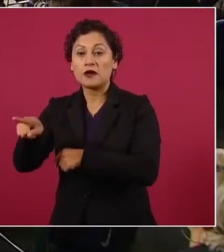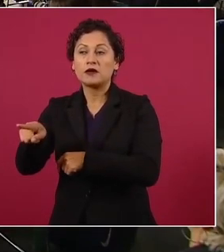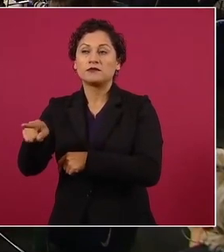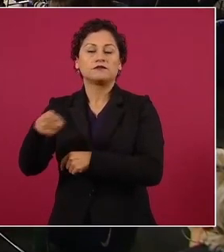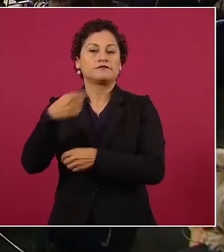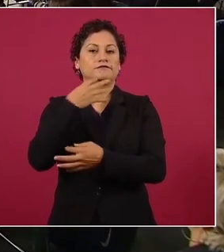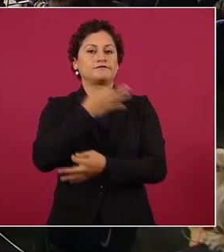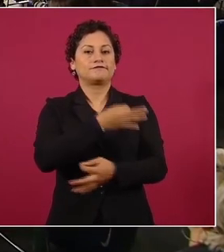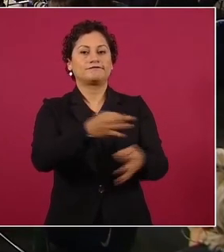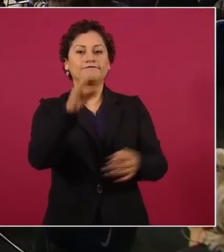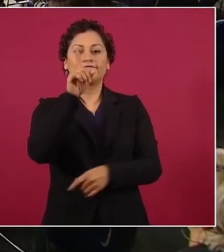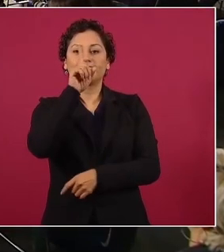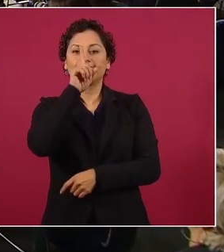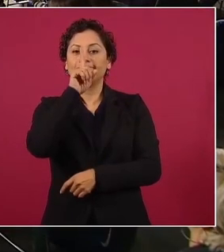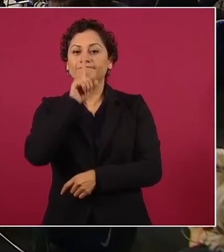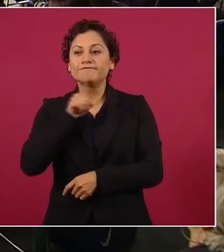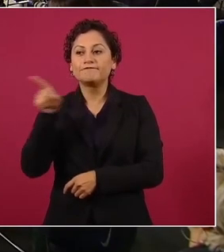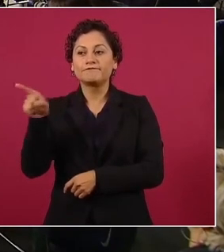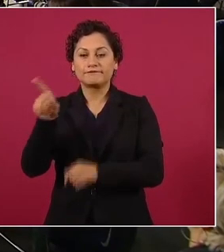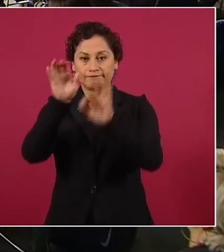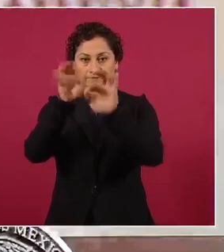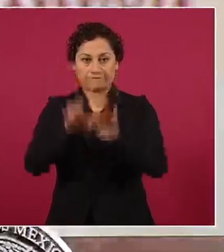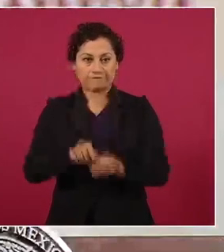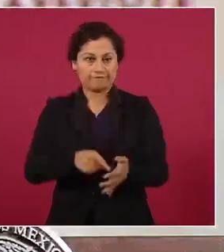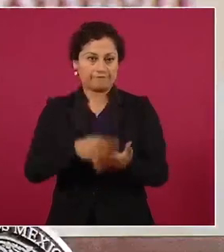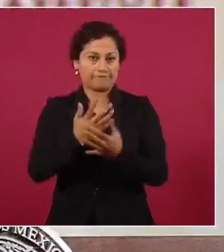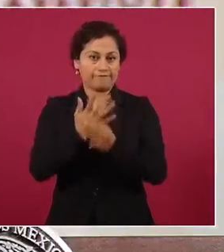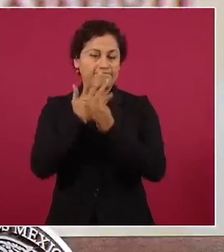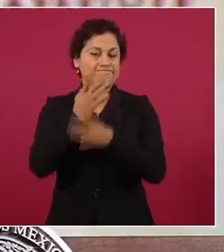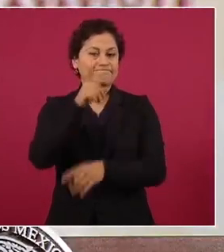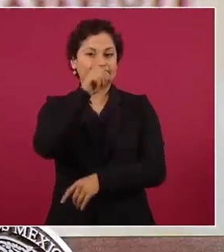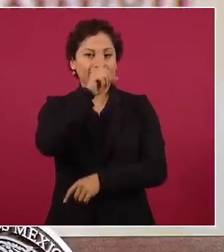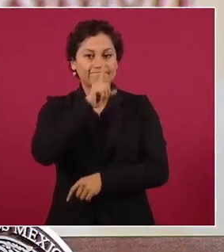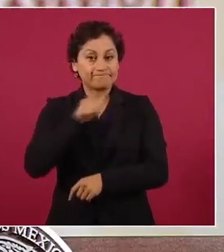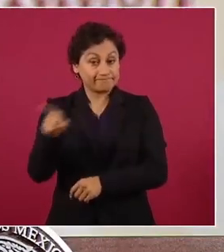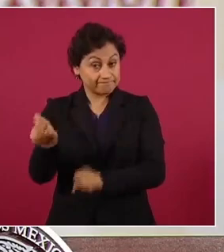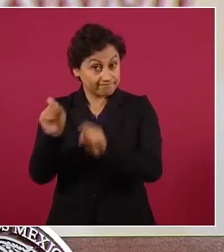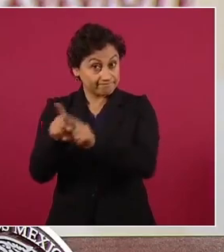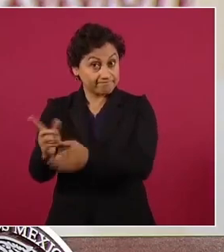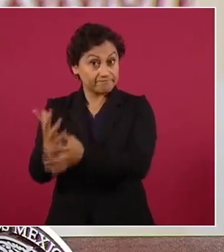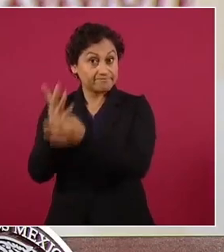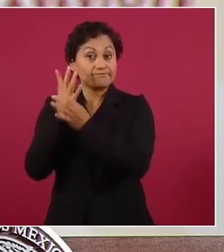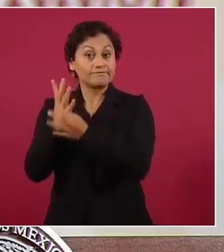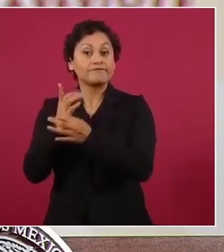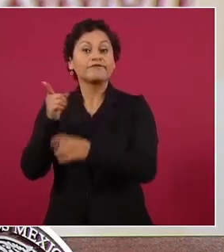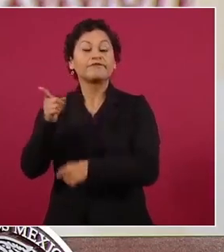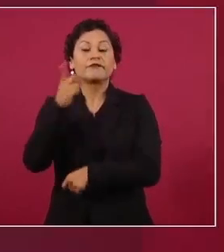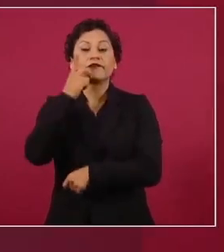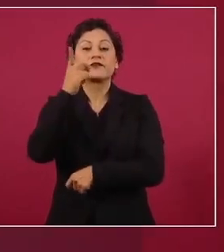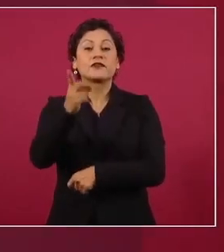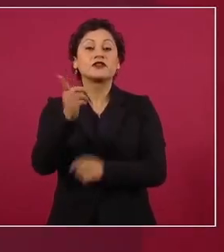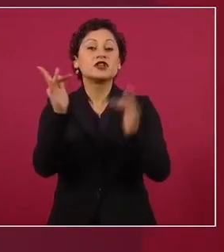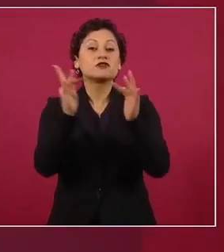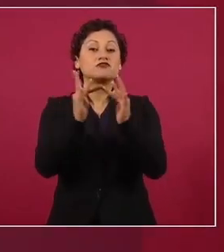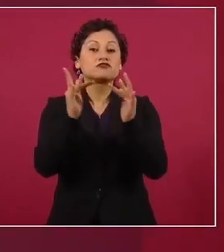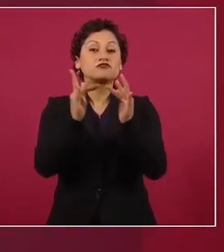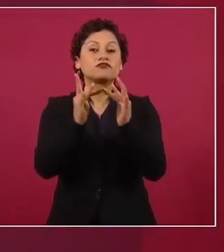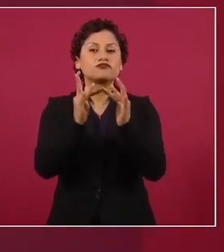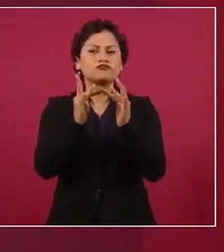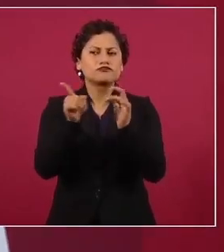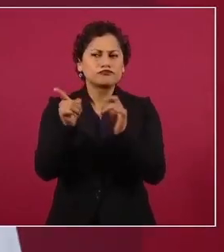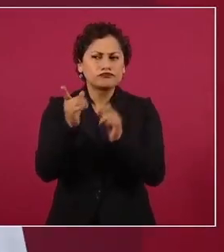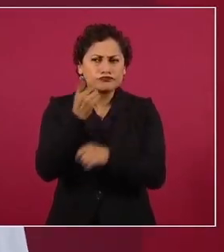publicada por Héctor de Mauleón en su columna. Los supuestos cables confidenciales resultaron falsos.